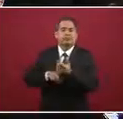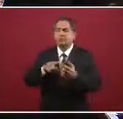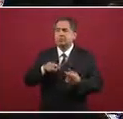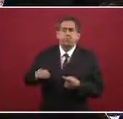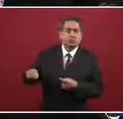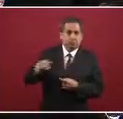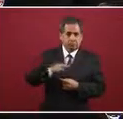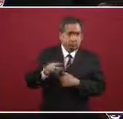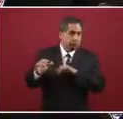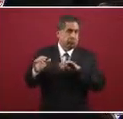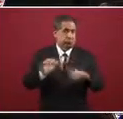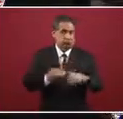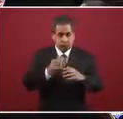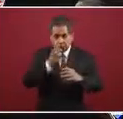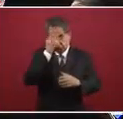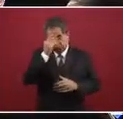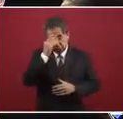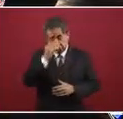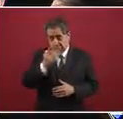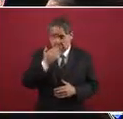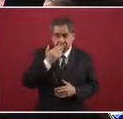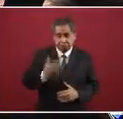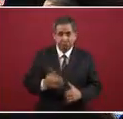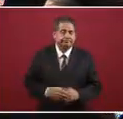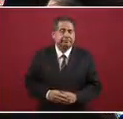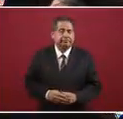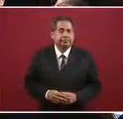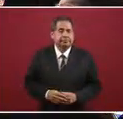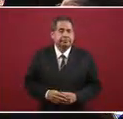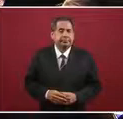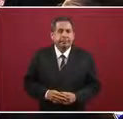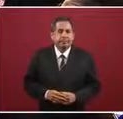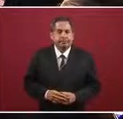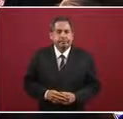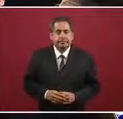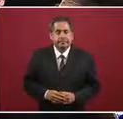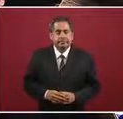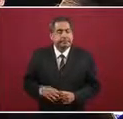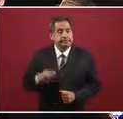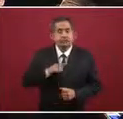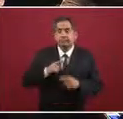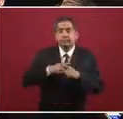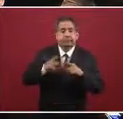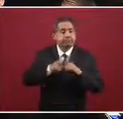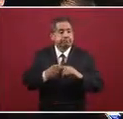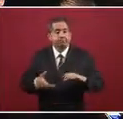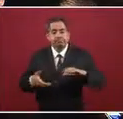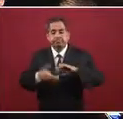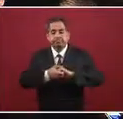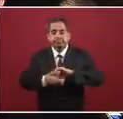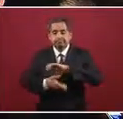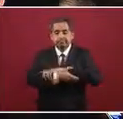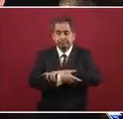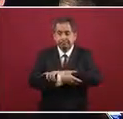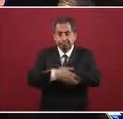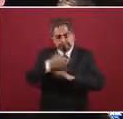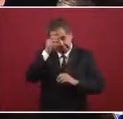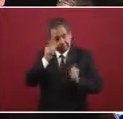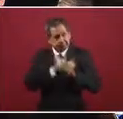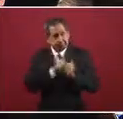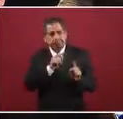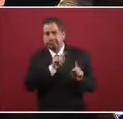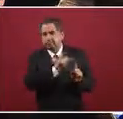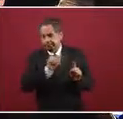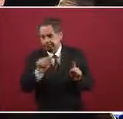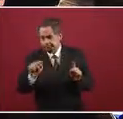tienen en las empresas. Tenemos varias alianzas estratégicas, primero con